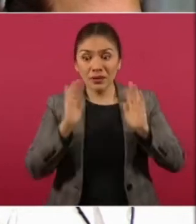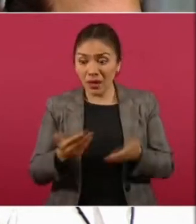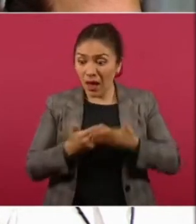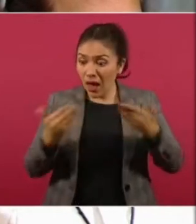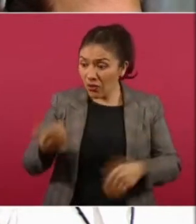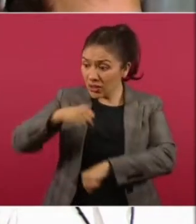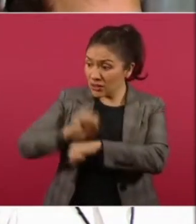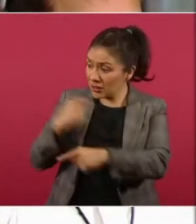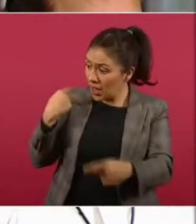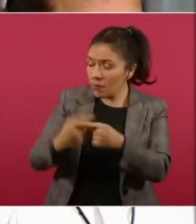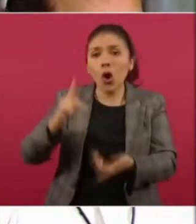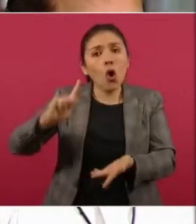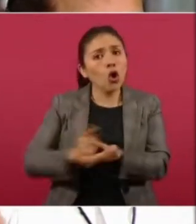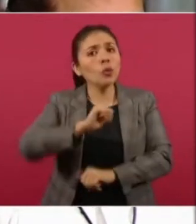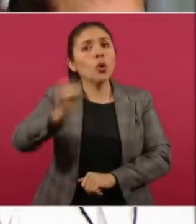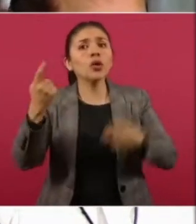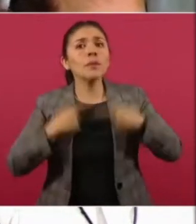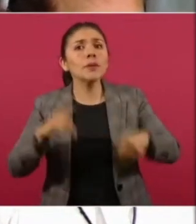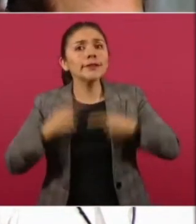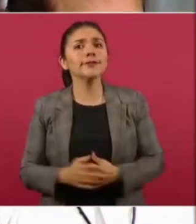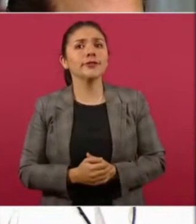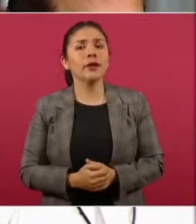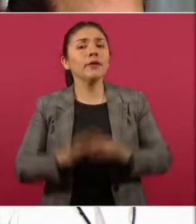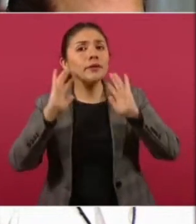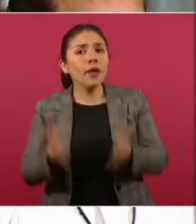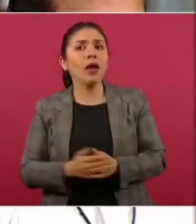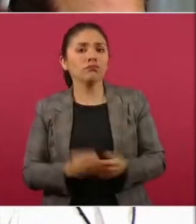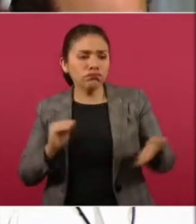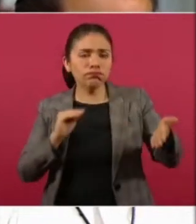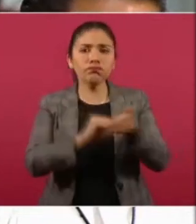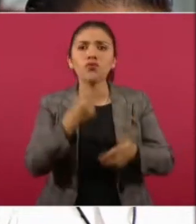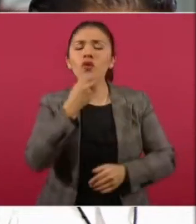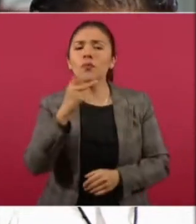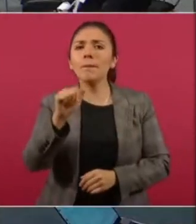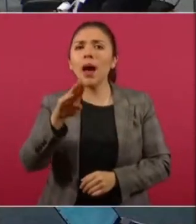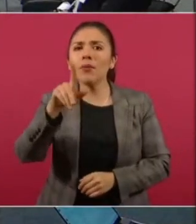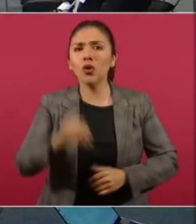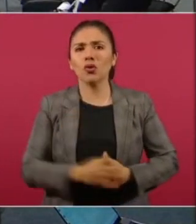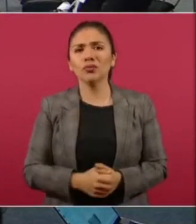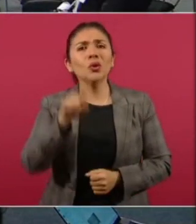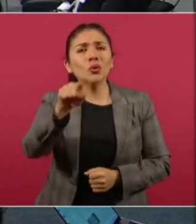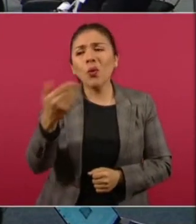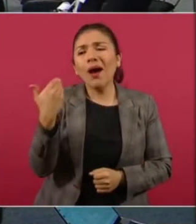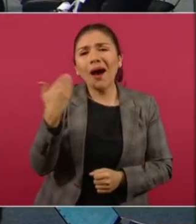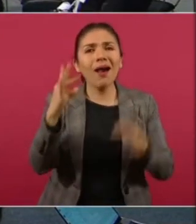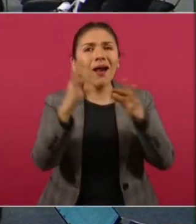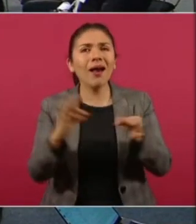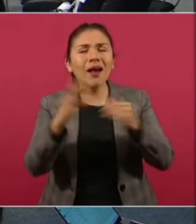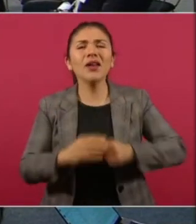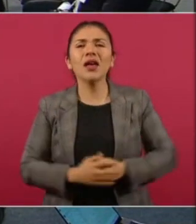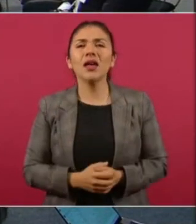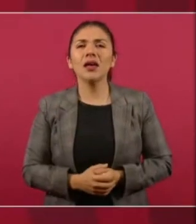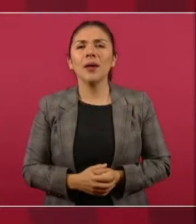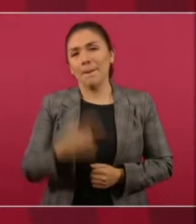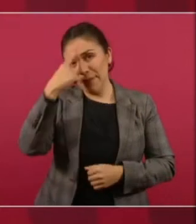sumó a la lista otro defensor de tierras, Pablo. Usted acaba de hablar de